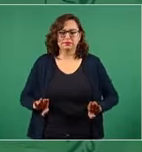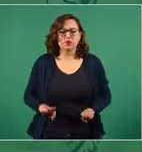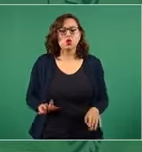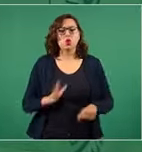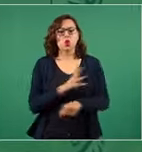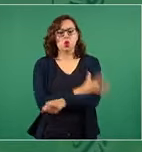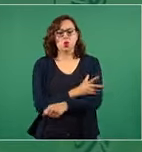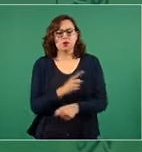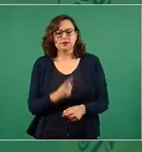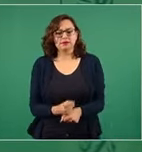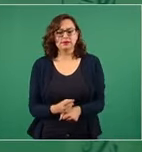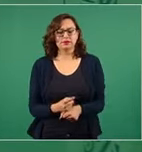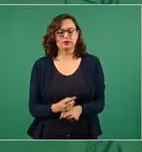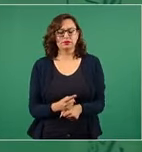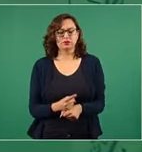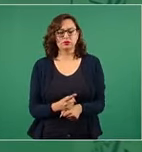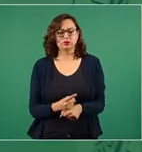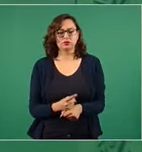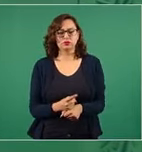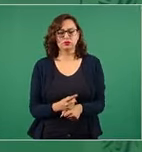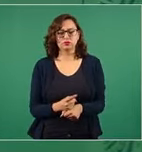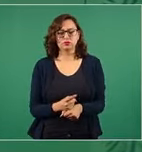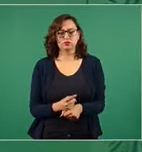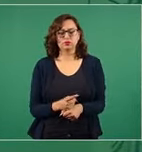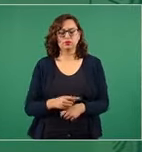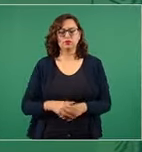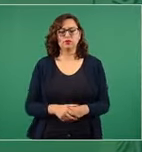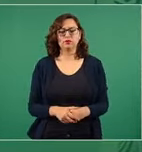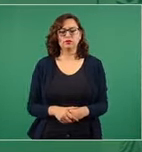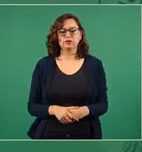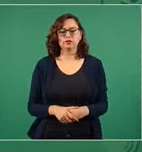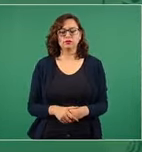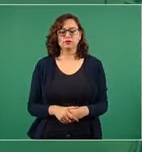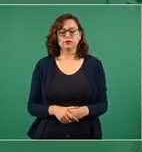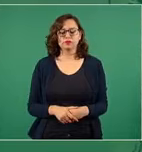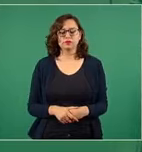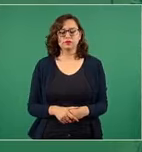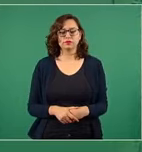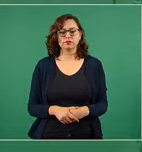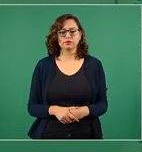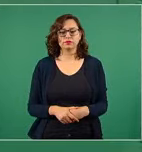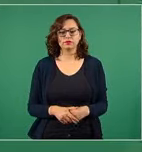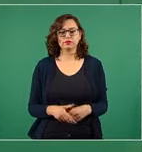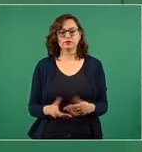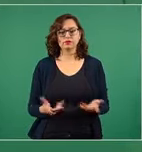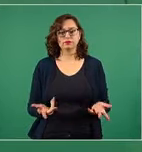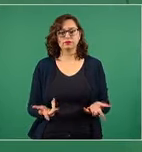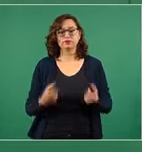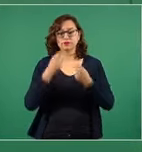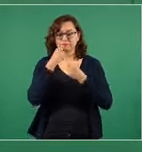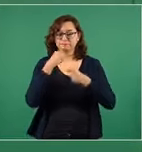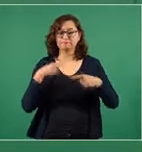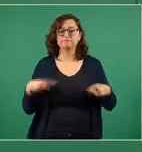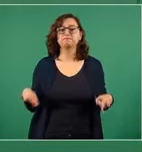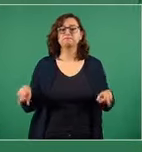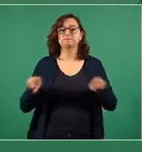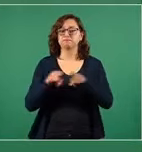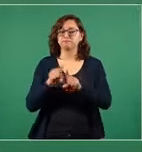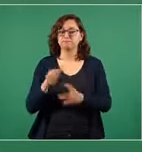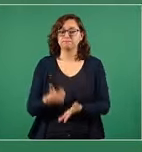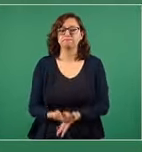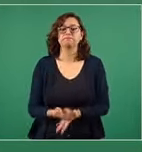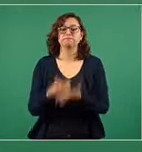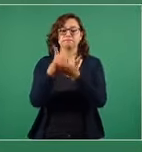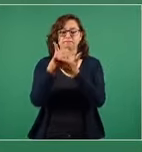Que nos ayuden mucho difundiendo la idea básica,